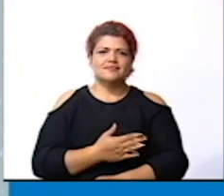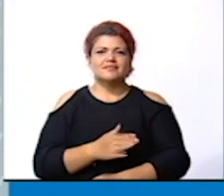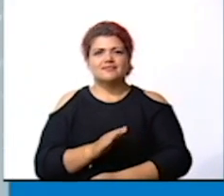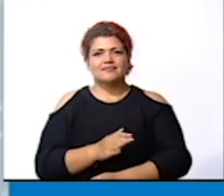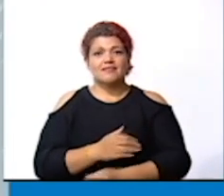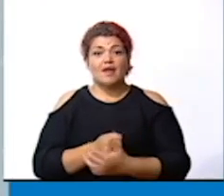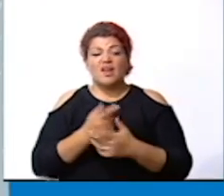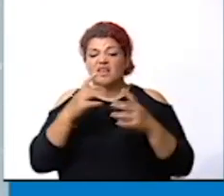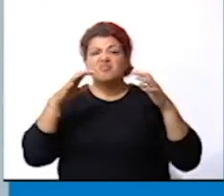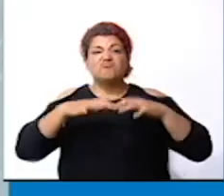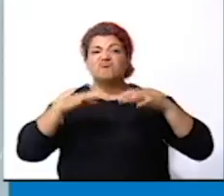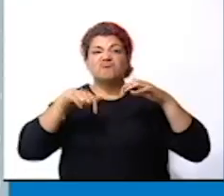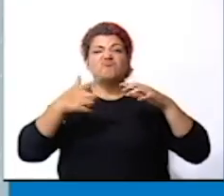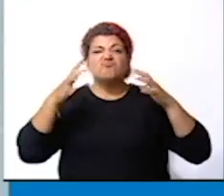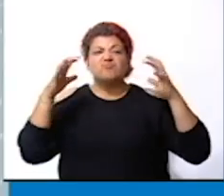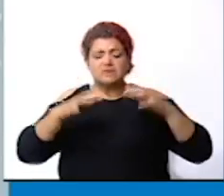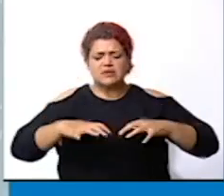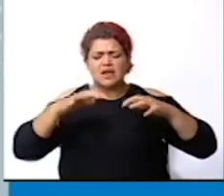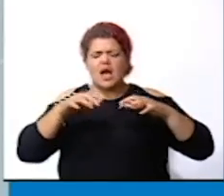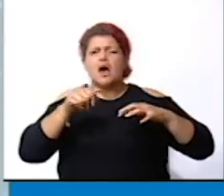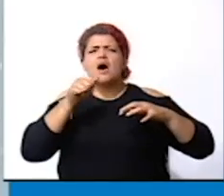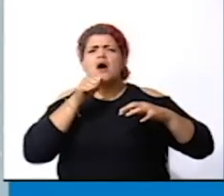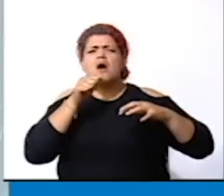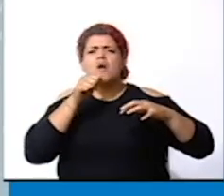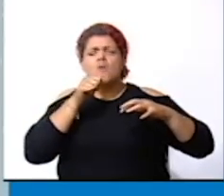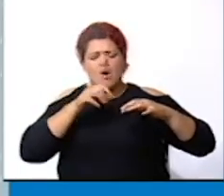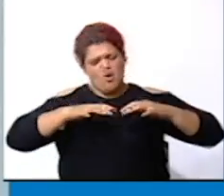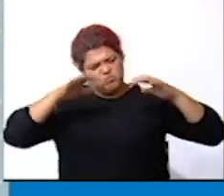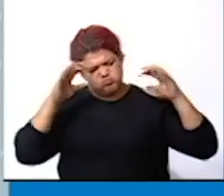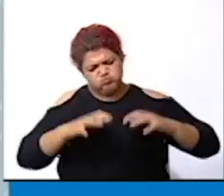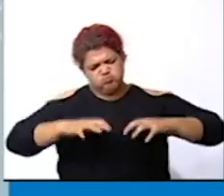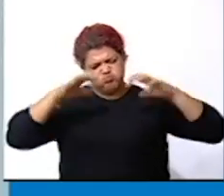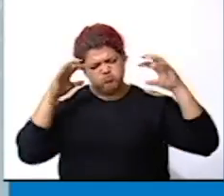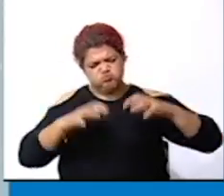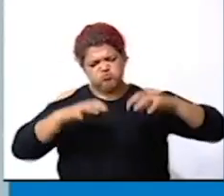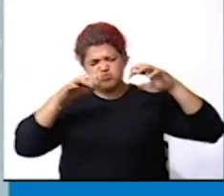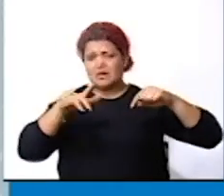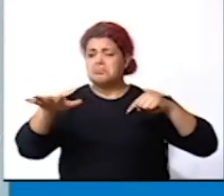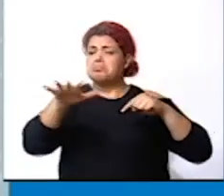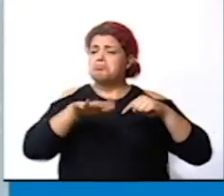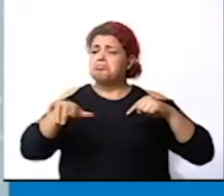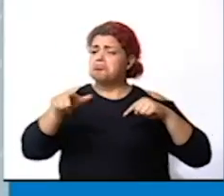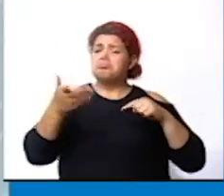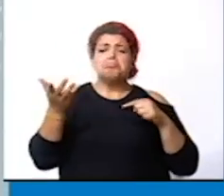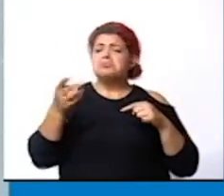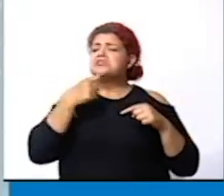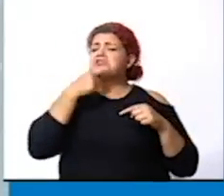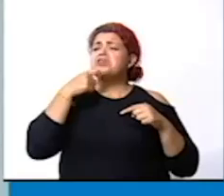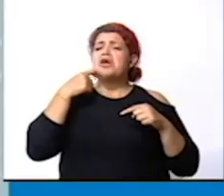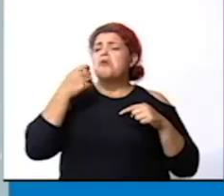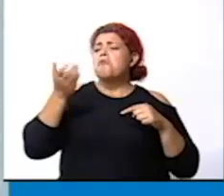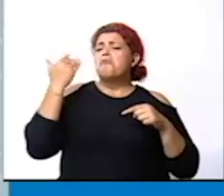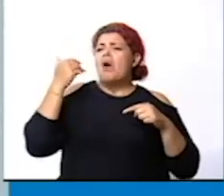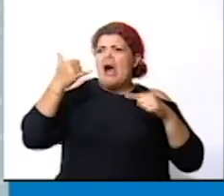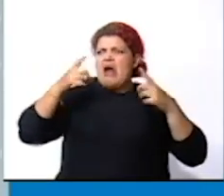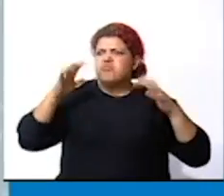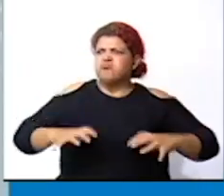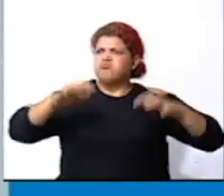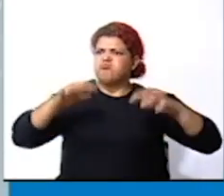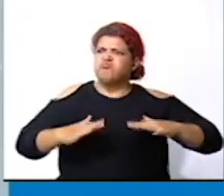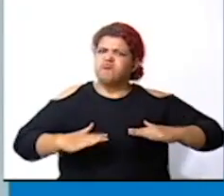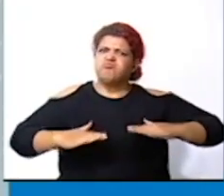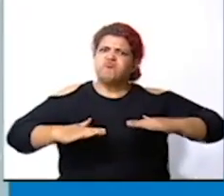una inundación es la invasión o cubrimiento de agua en áreas que en condiciones normales se mantienen secas